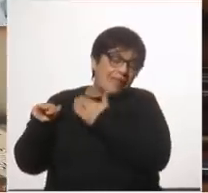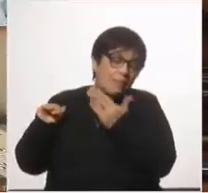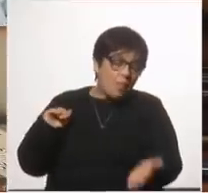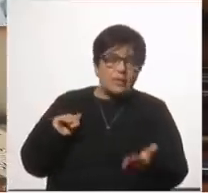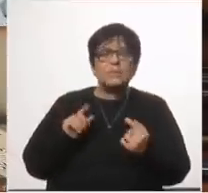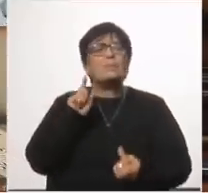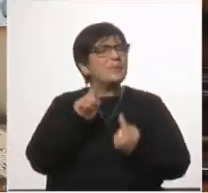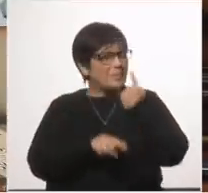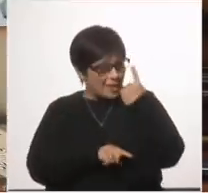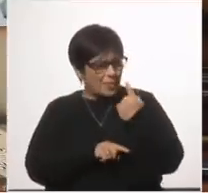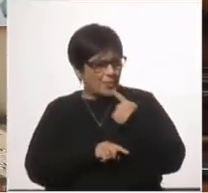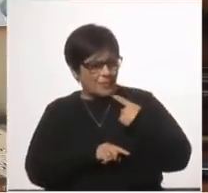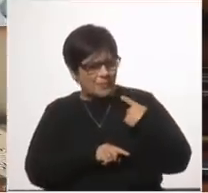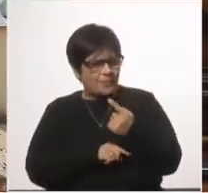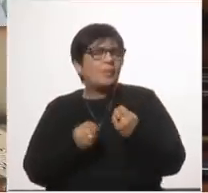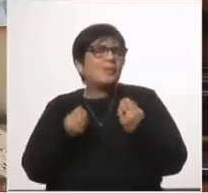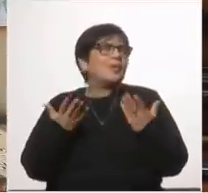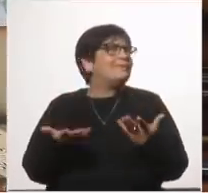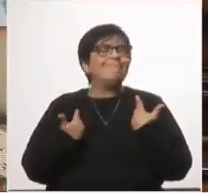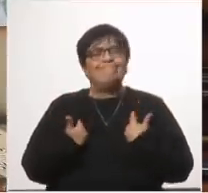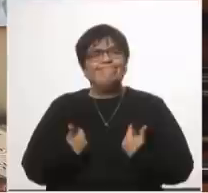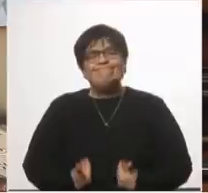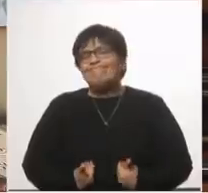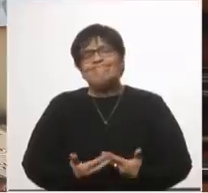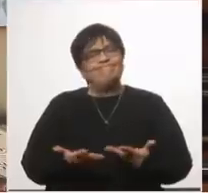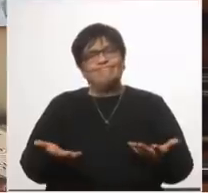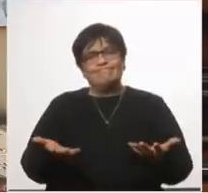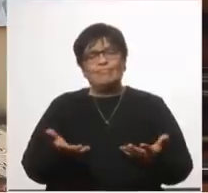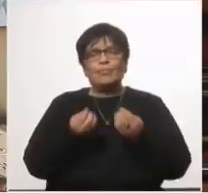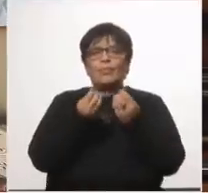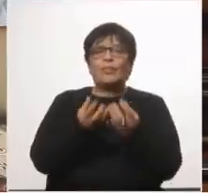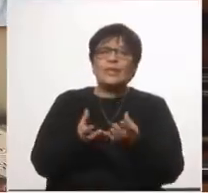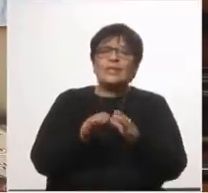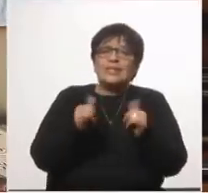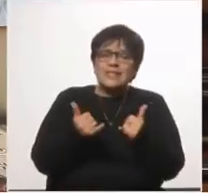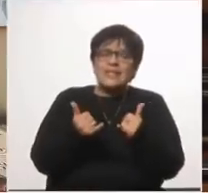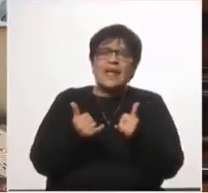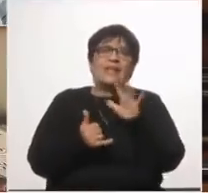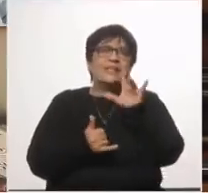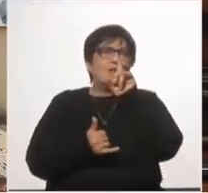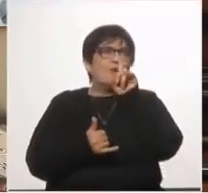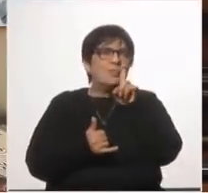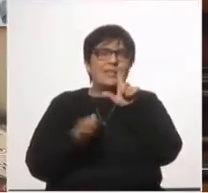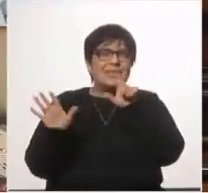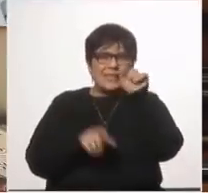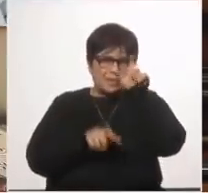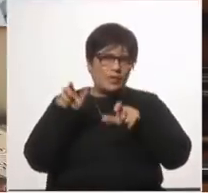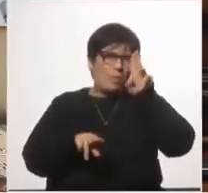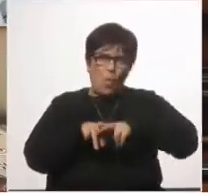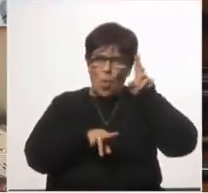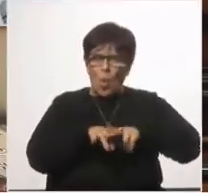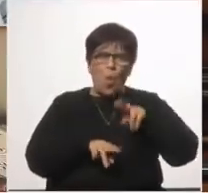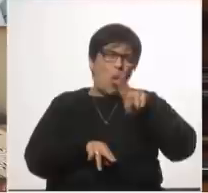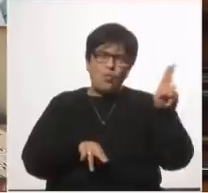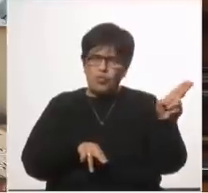con la tristeza de que llevamos 5.700 personas fallecidas y queremos